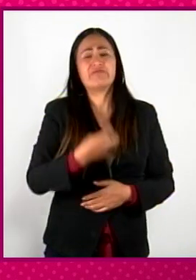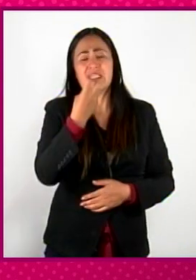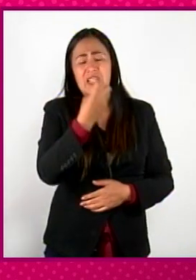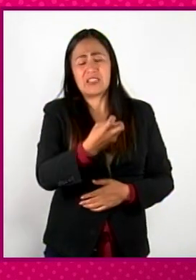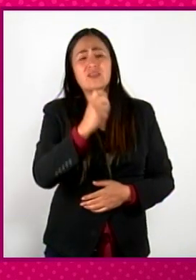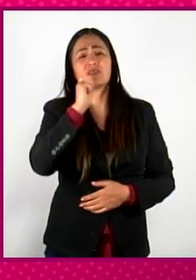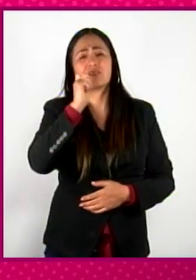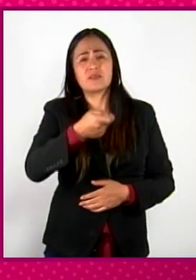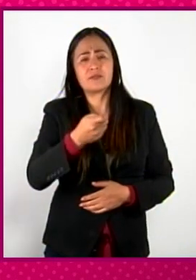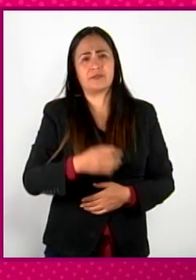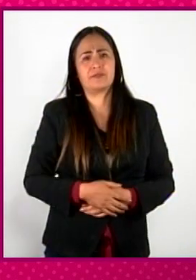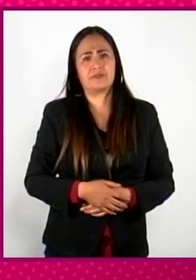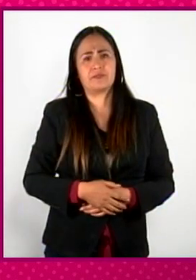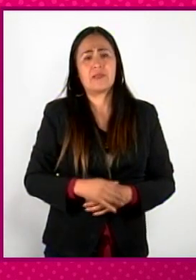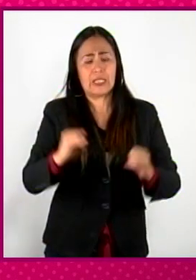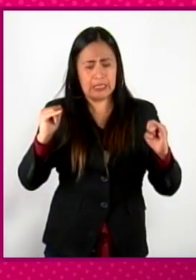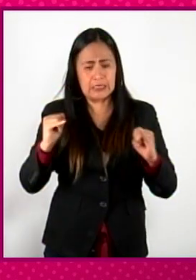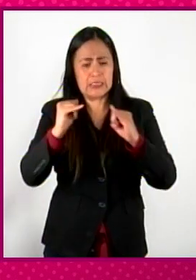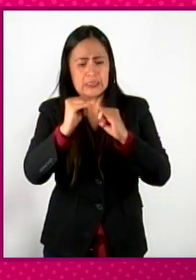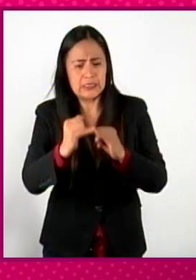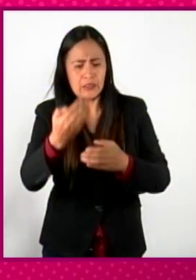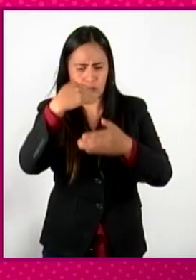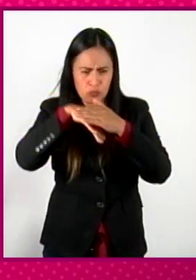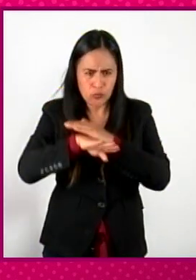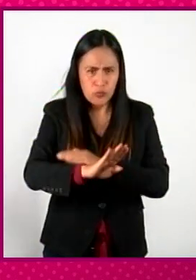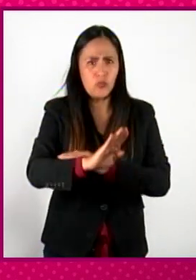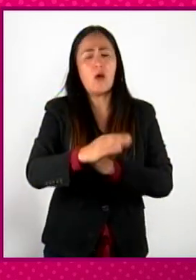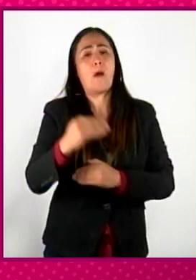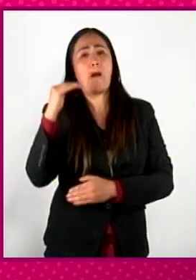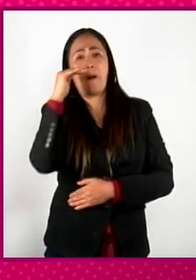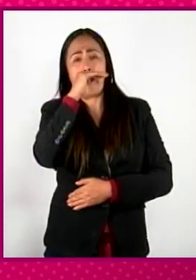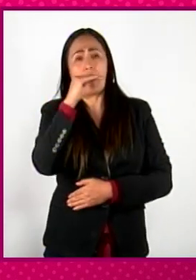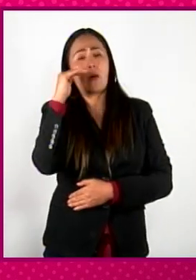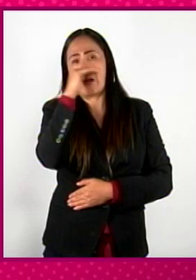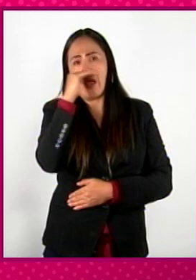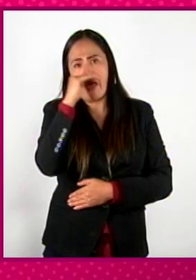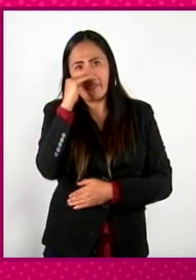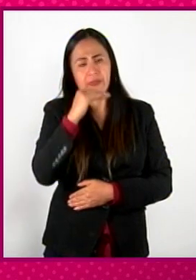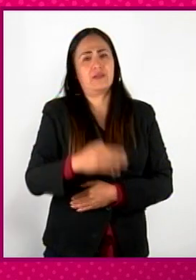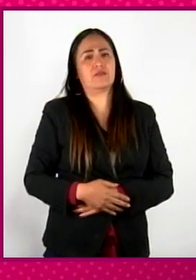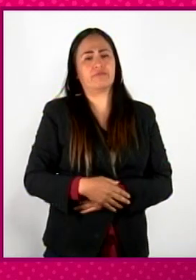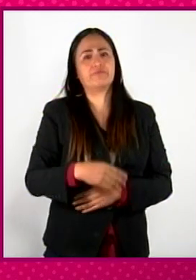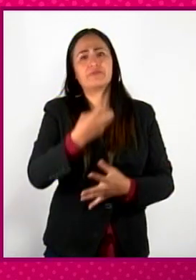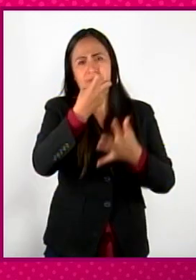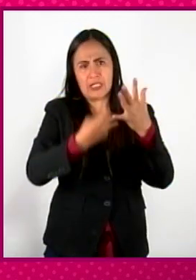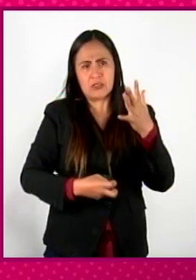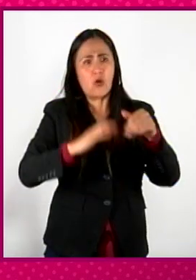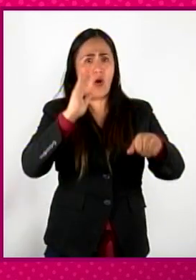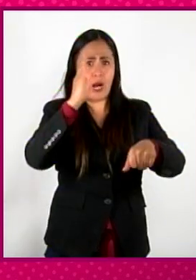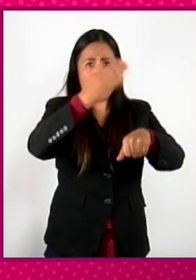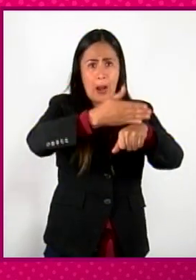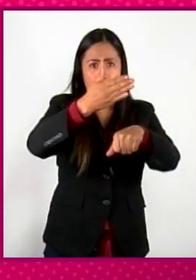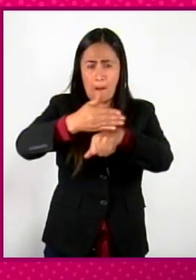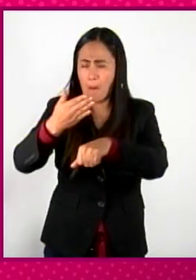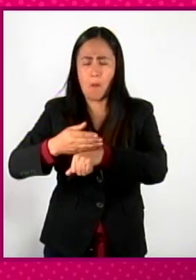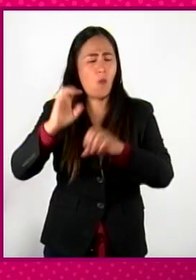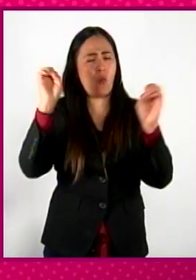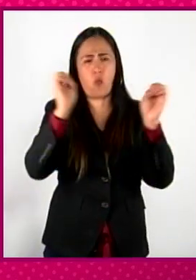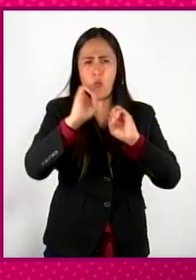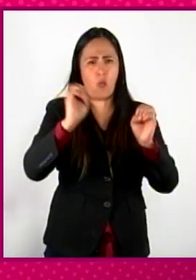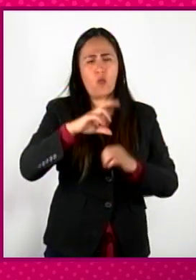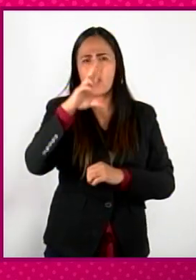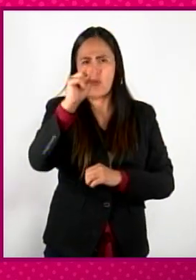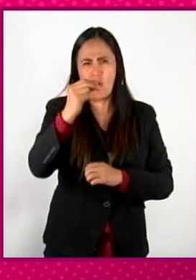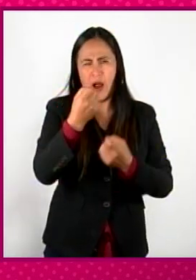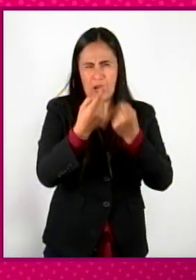recibir primero en las instancias de justicia, no les deben de cobrar en los pleitos, hay ciertas penas que no se les deben de aplicar y se les